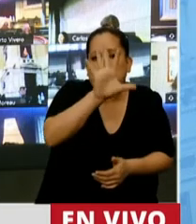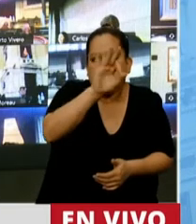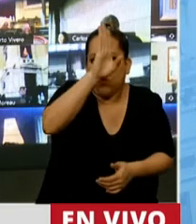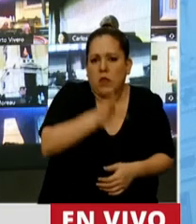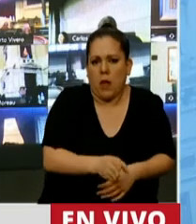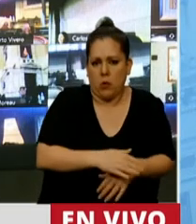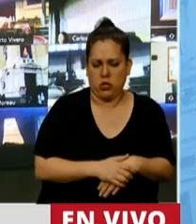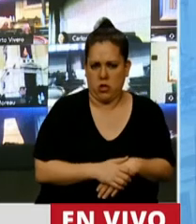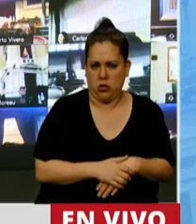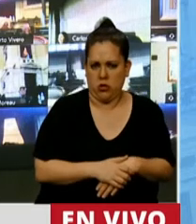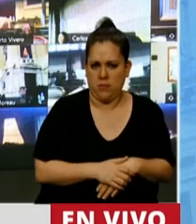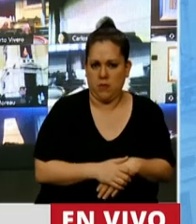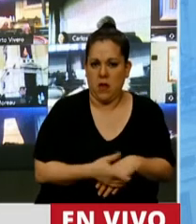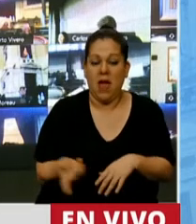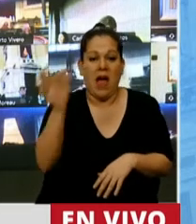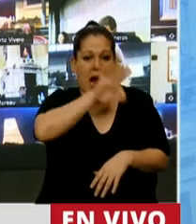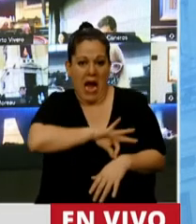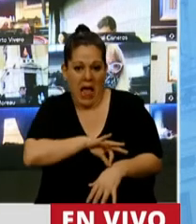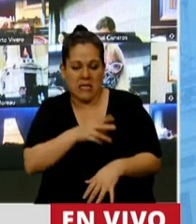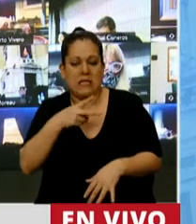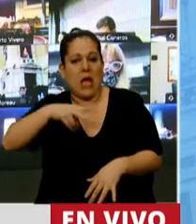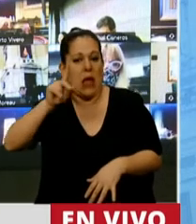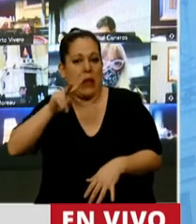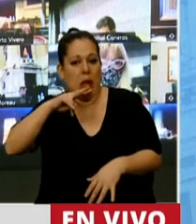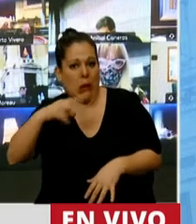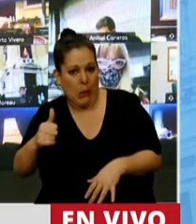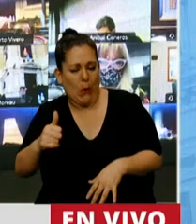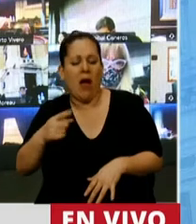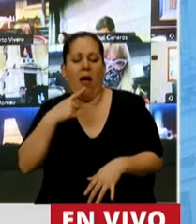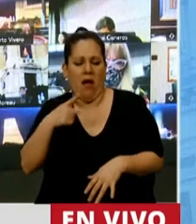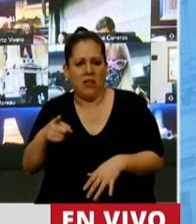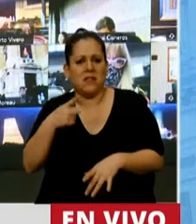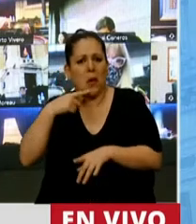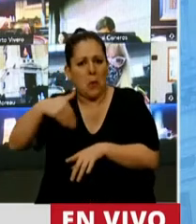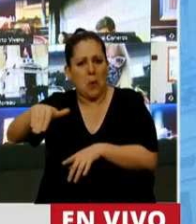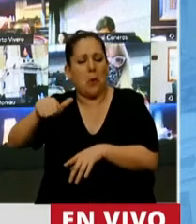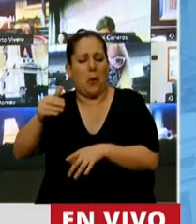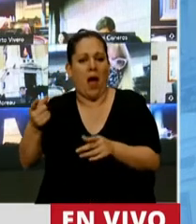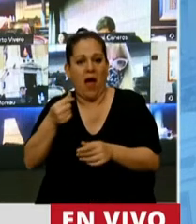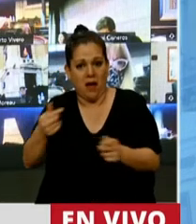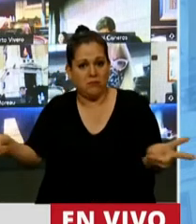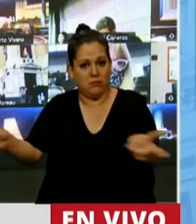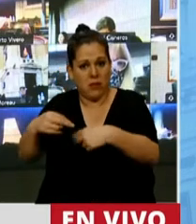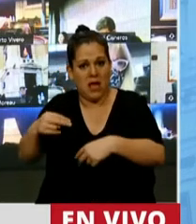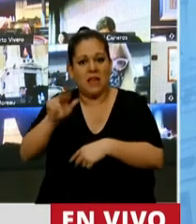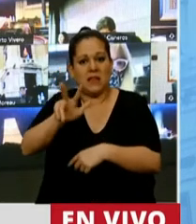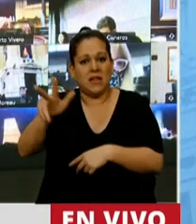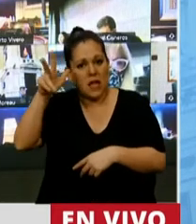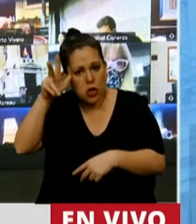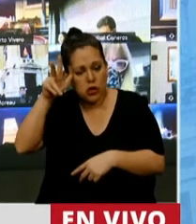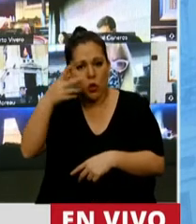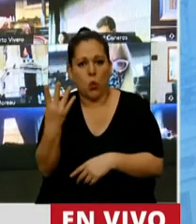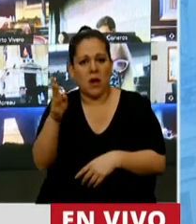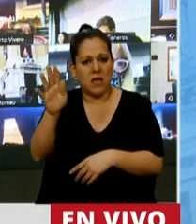nominales. Cuando ganancia e IVA está previsto que crezca la recaudación del 38 y el 46